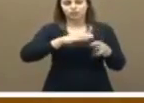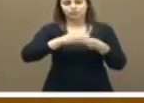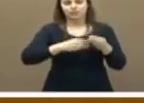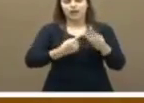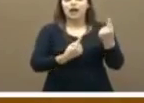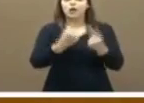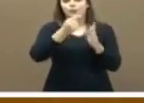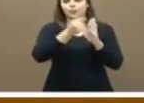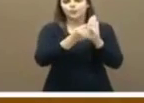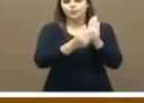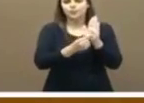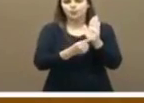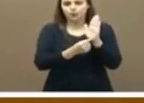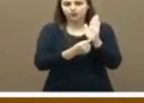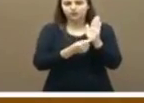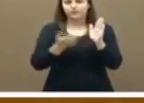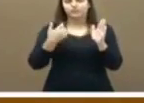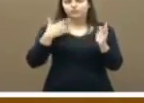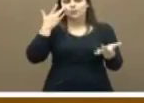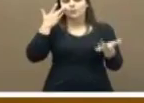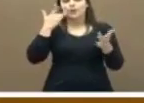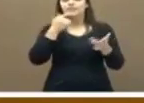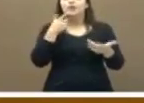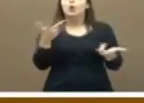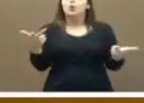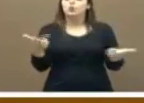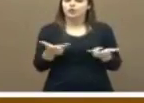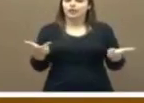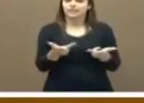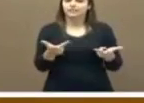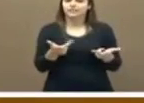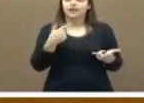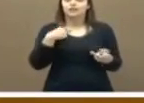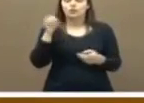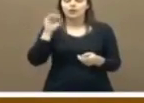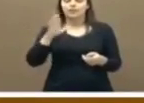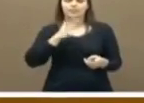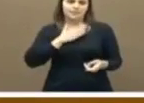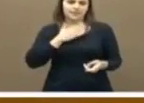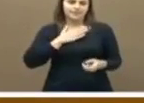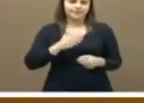aspectos que he destacado como urgentes en mi comparecencia.